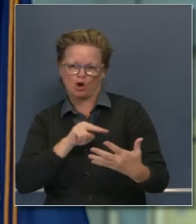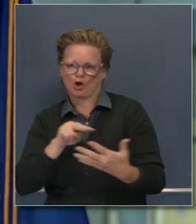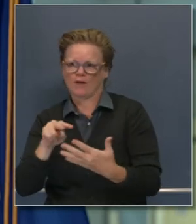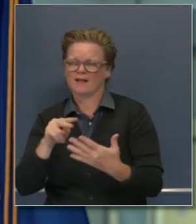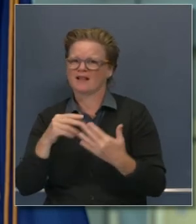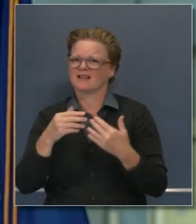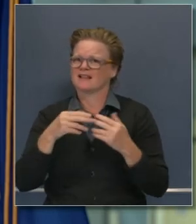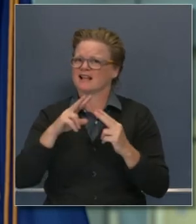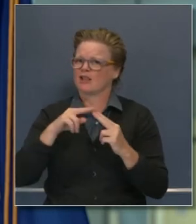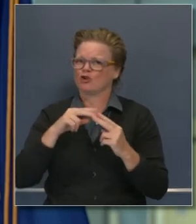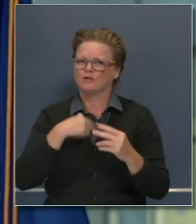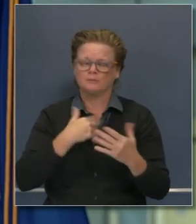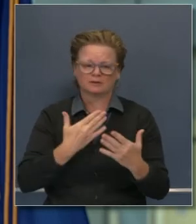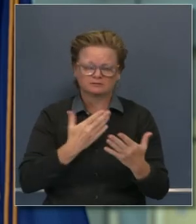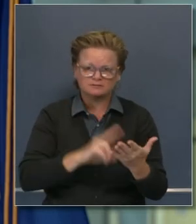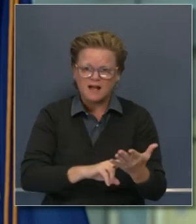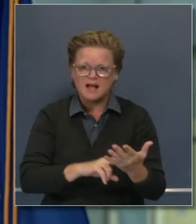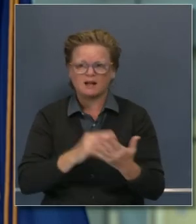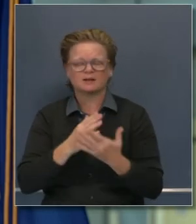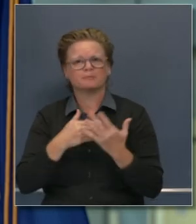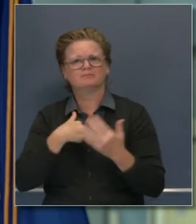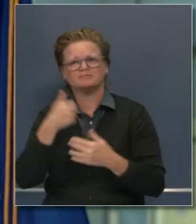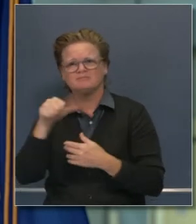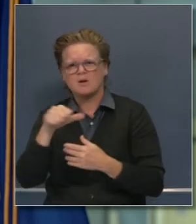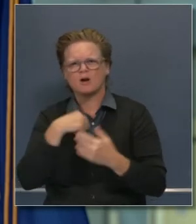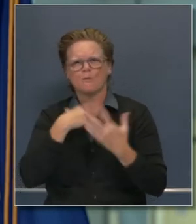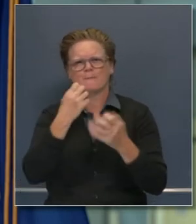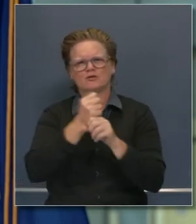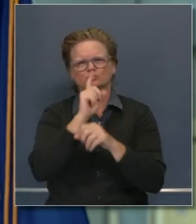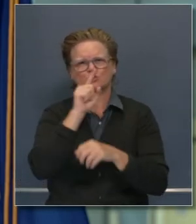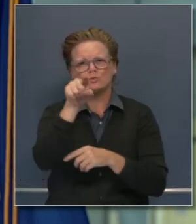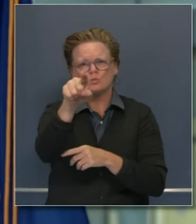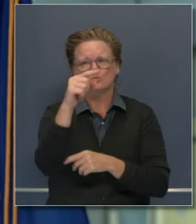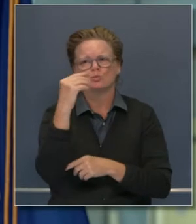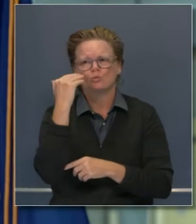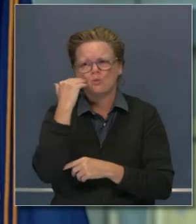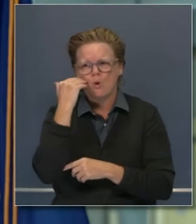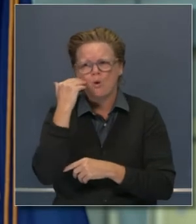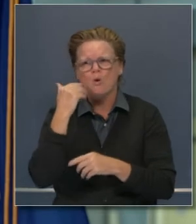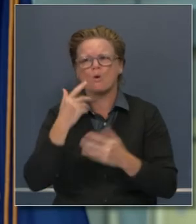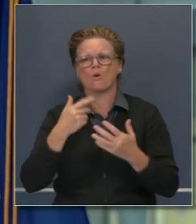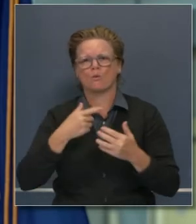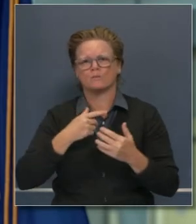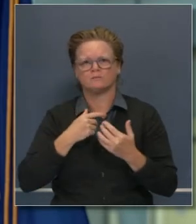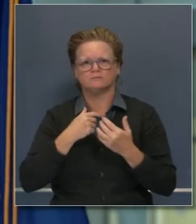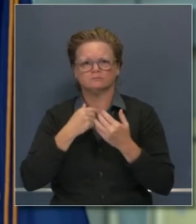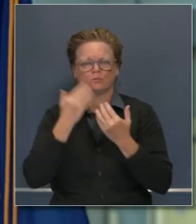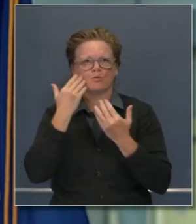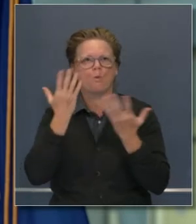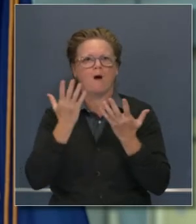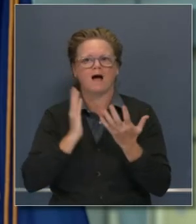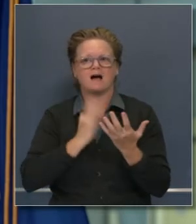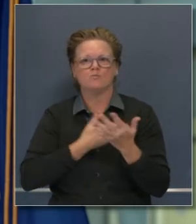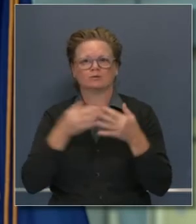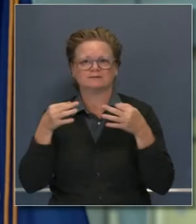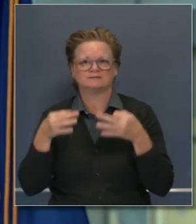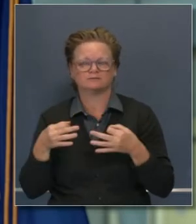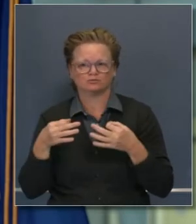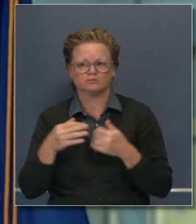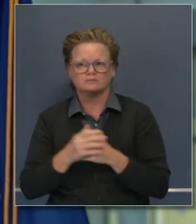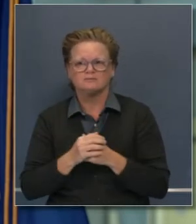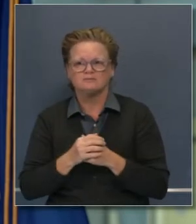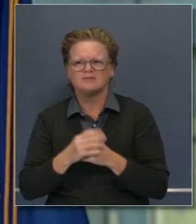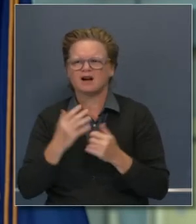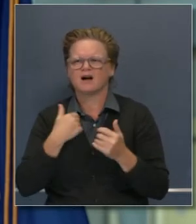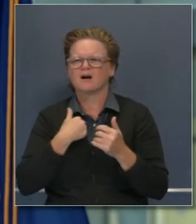o vetar ese proyecto de ley, queremos estar seguros de que esté usted percatado de esa decisión. Sobre la decisión, sobre el